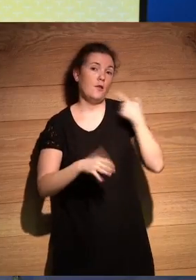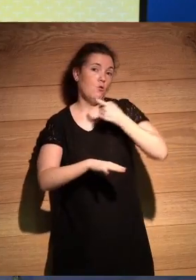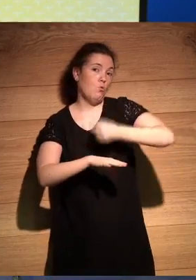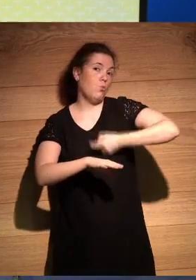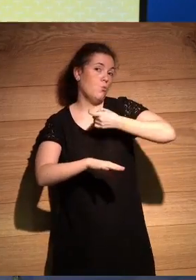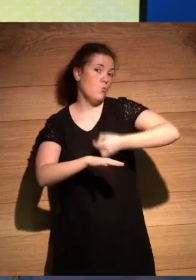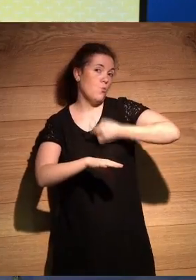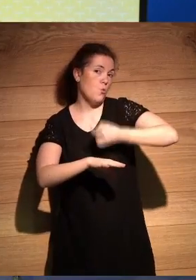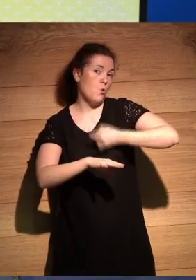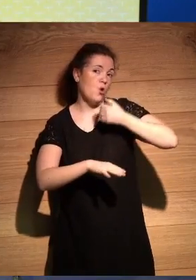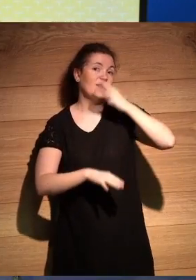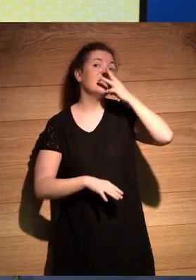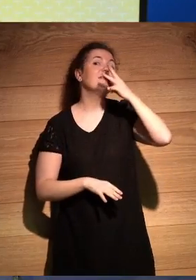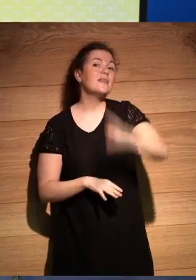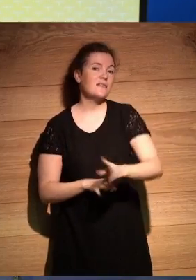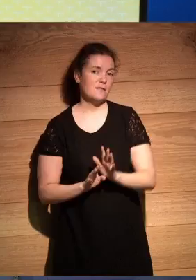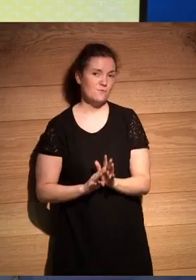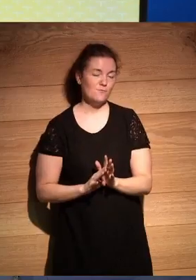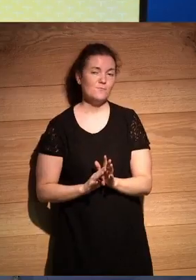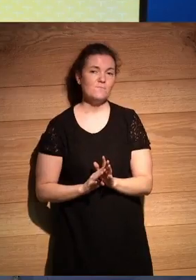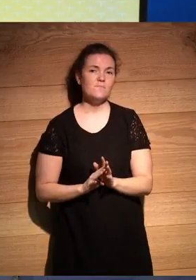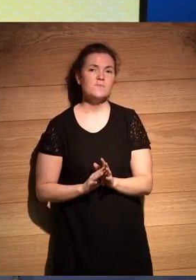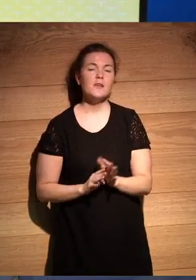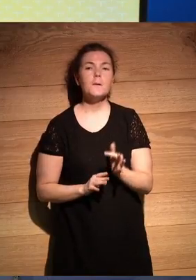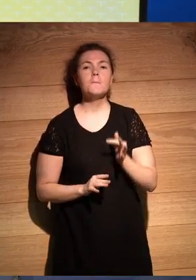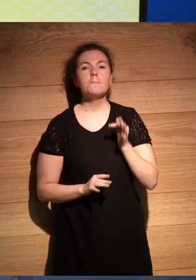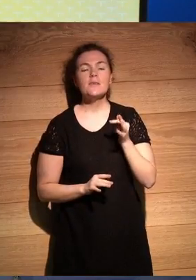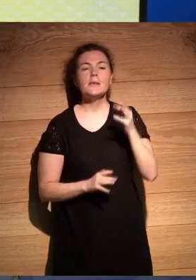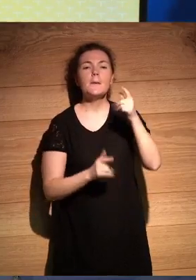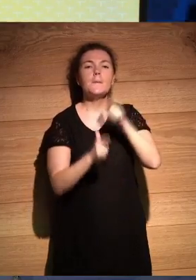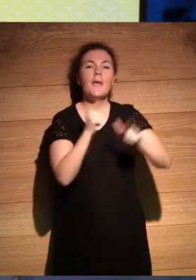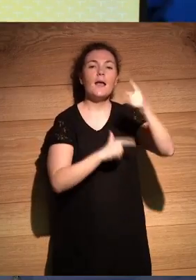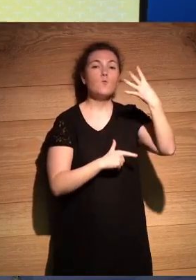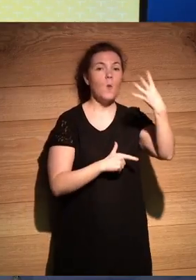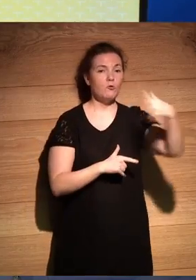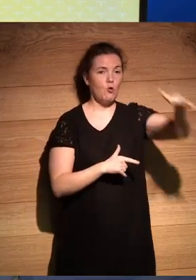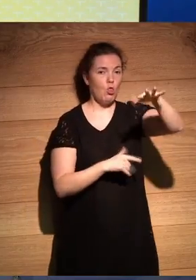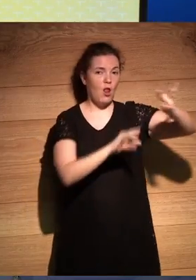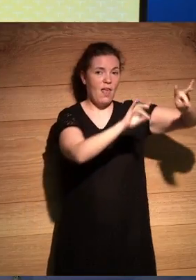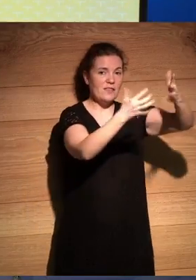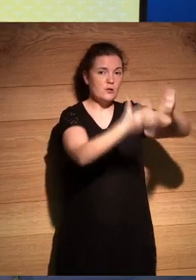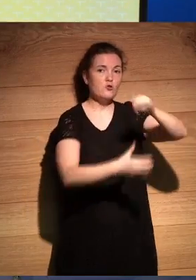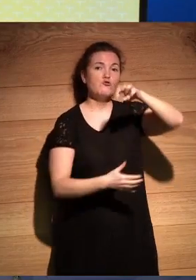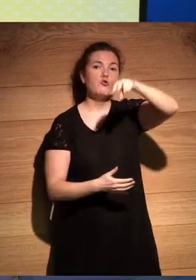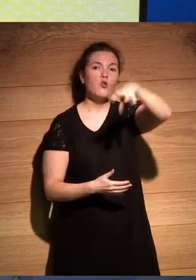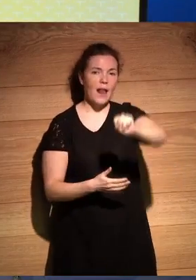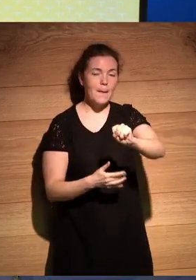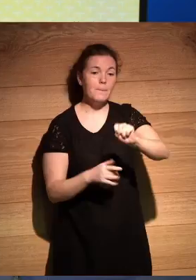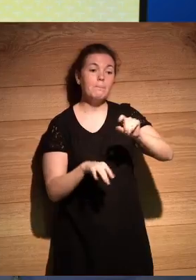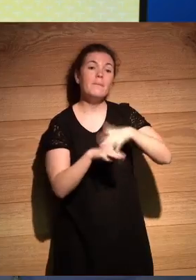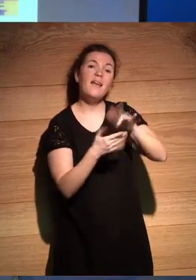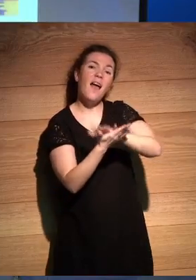durado en su producción, tres años y cuatro viajes al desierto de Sonora. Para hablar de esta parte,